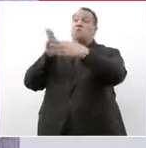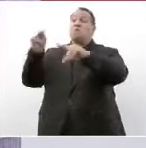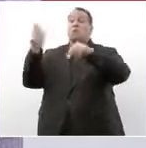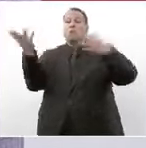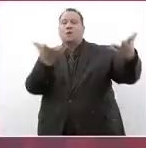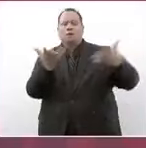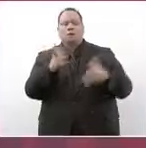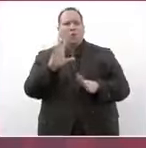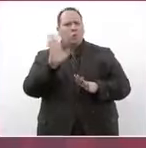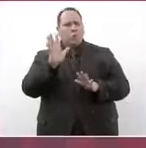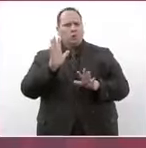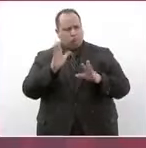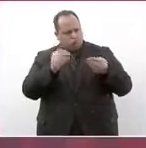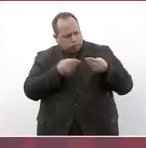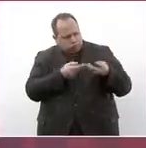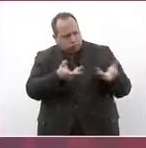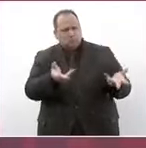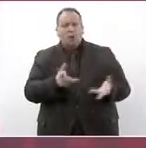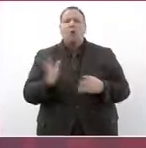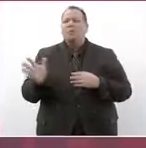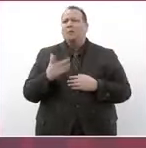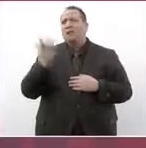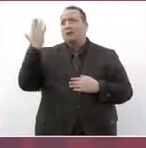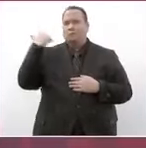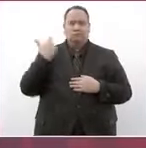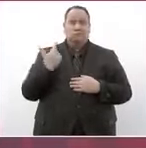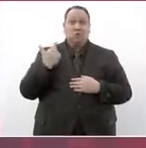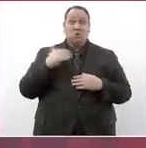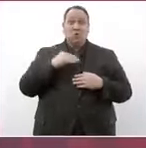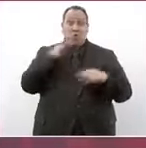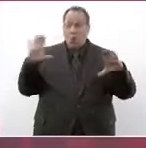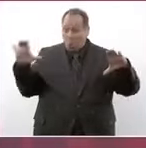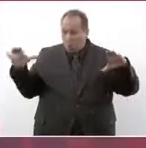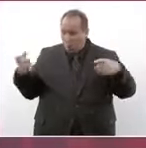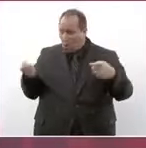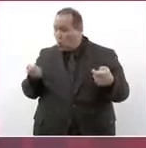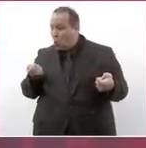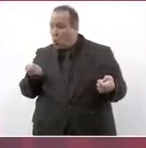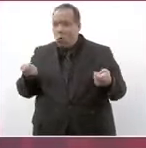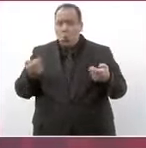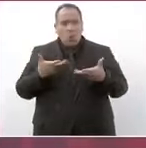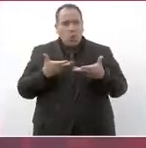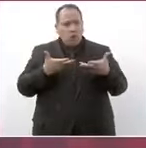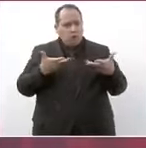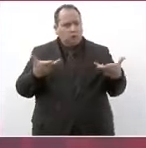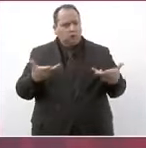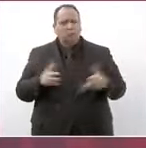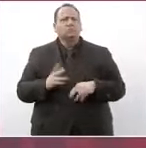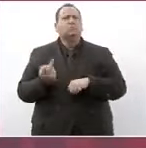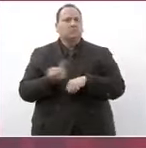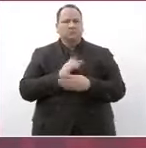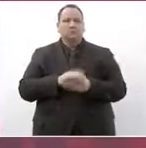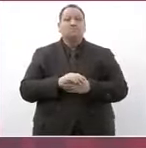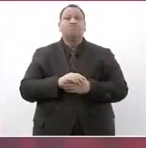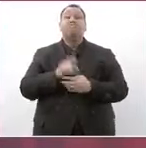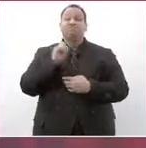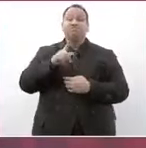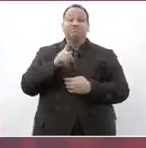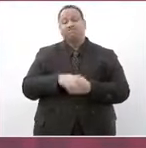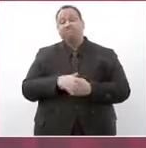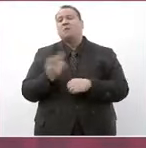llegó a tanto la corrupción de que también